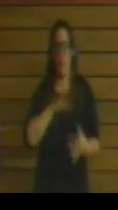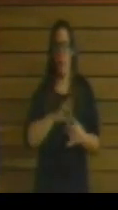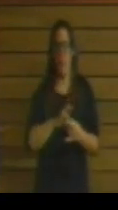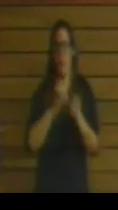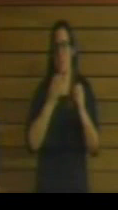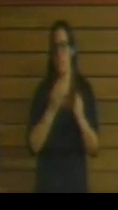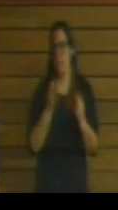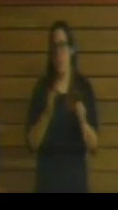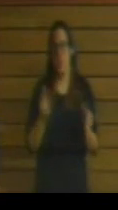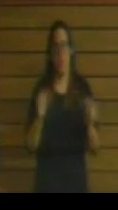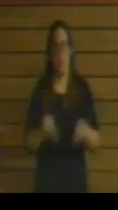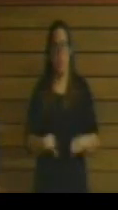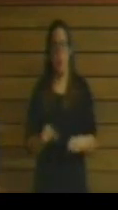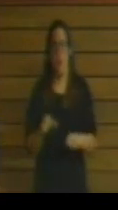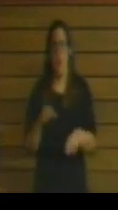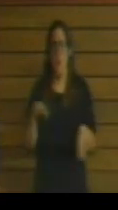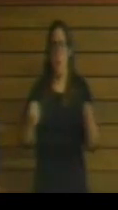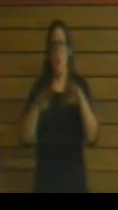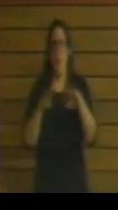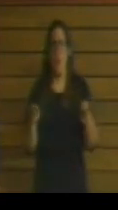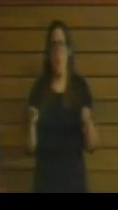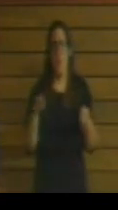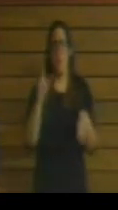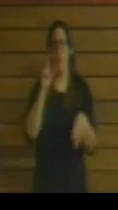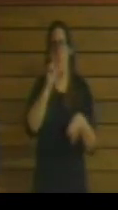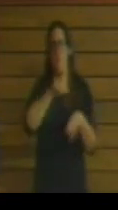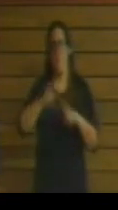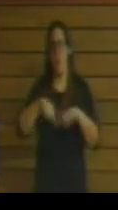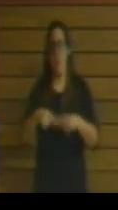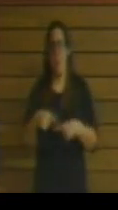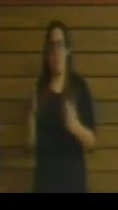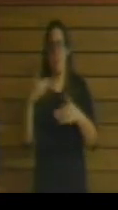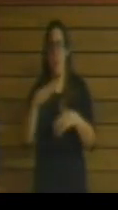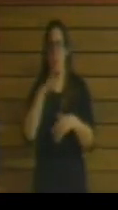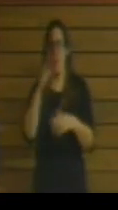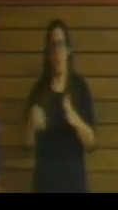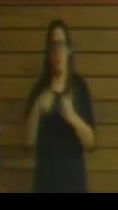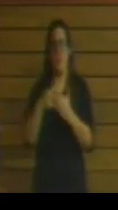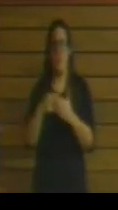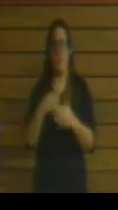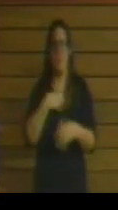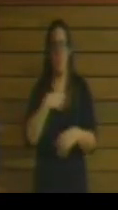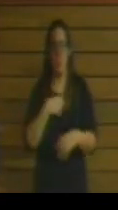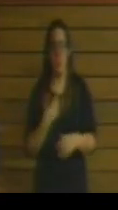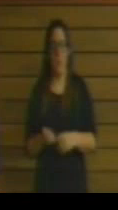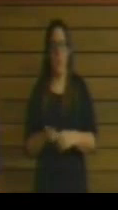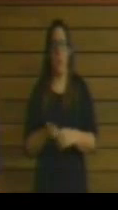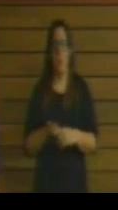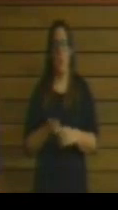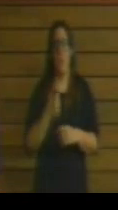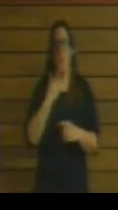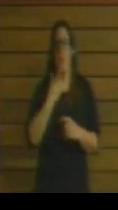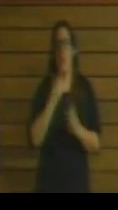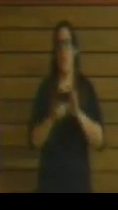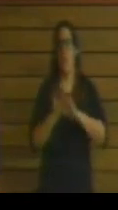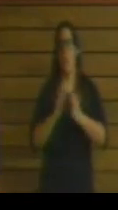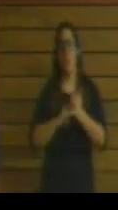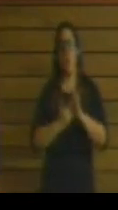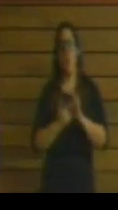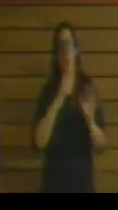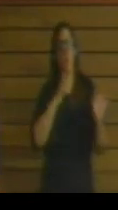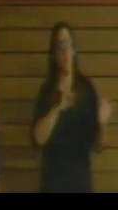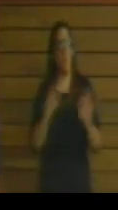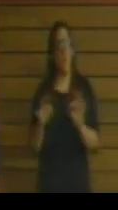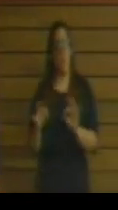las familias porque no podían pagar esas tasas. Hablaron de la necesidad de hacer de un plan de ordenación de las enseñanzas.